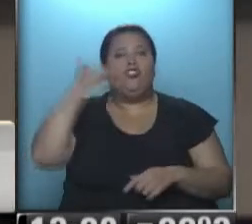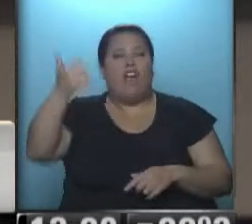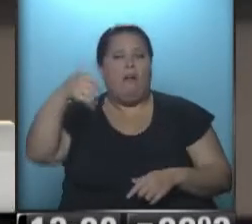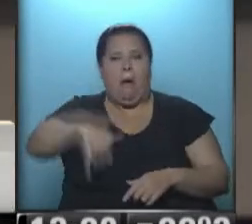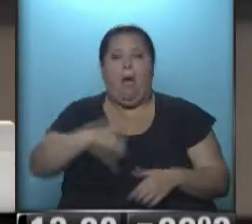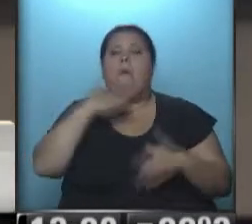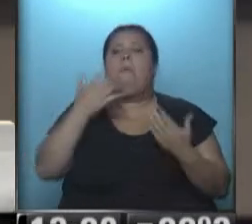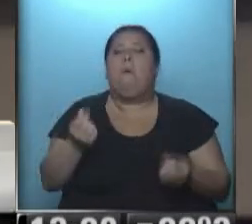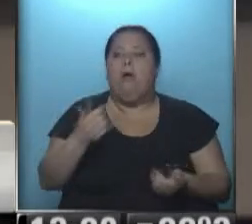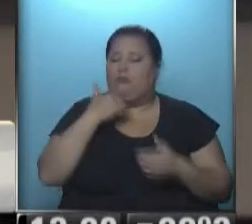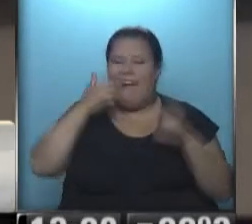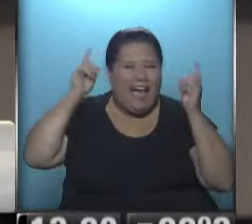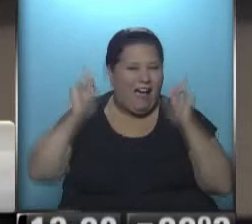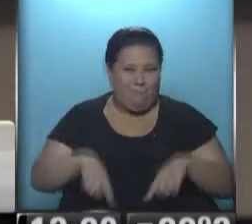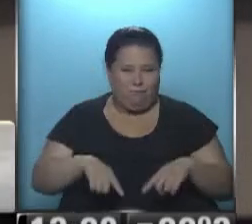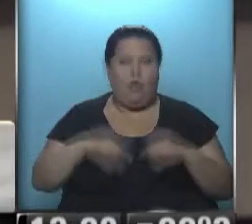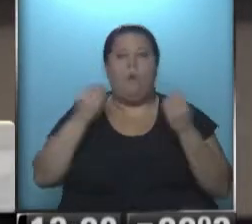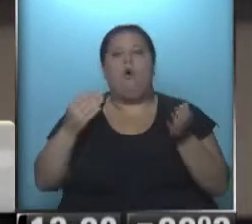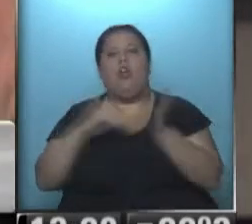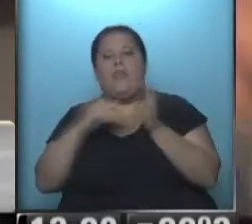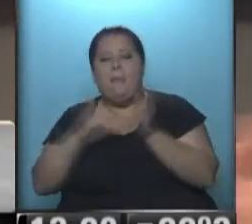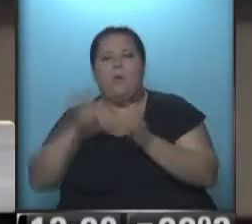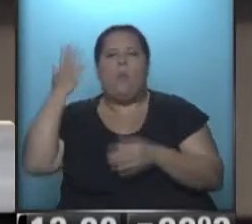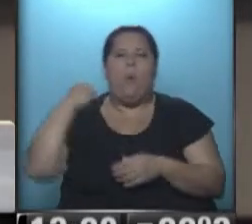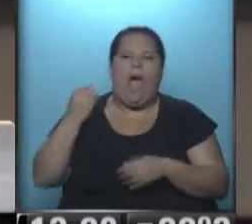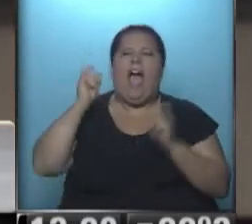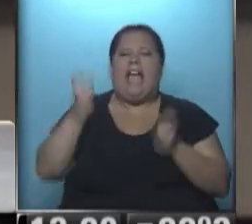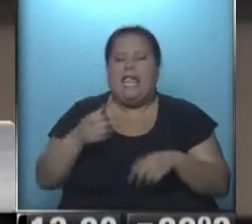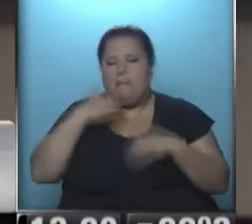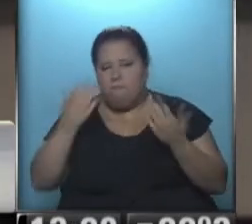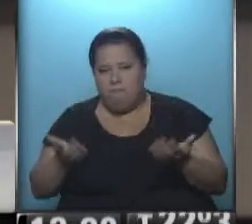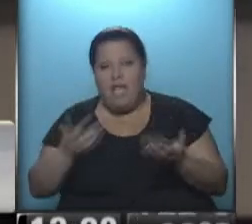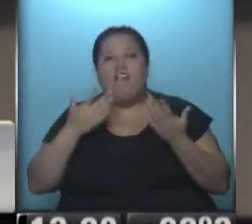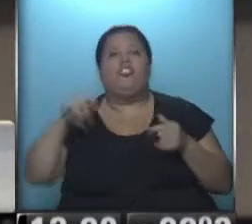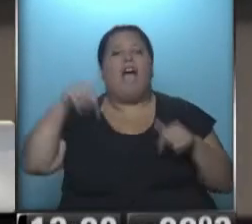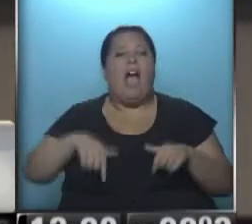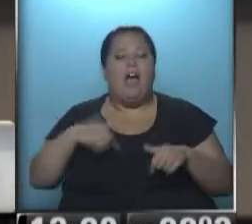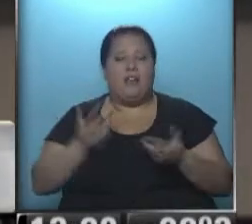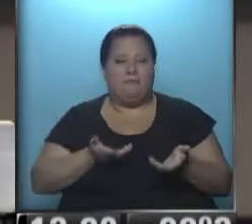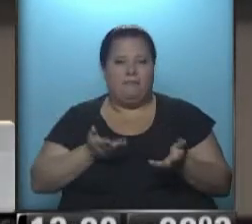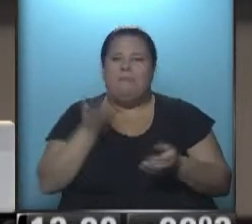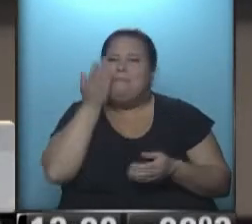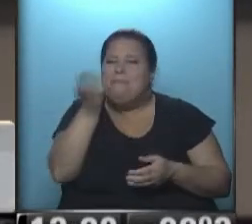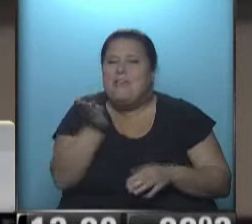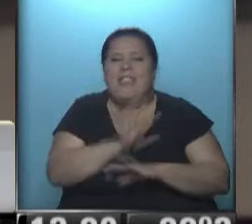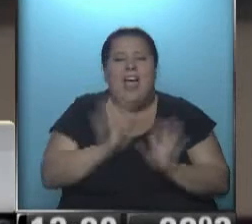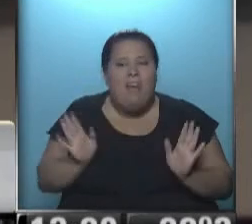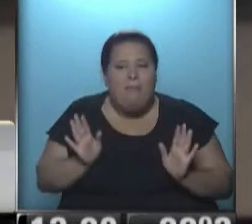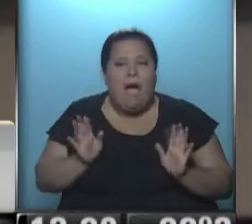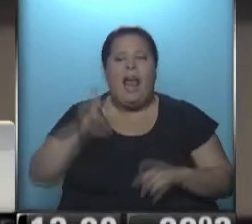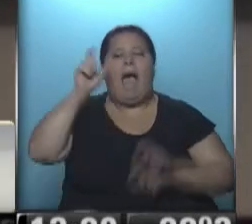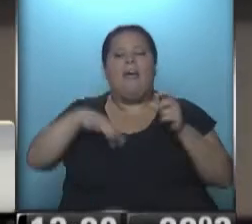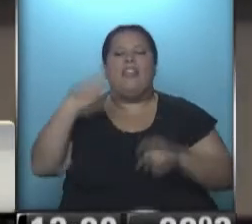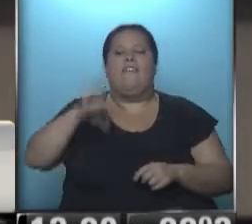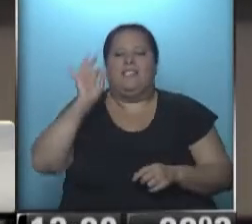corta y no sé cuánto me salió. No tengo idea porque depende de cuándo fue, a quién. Entonces, lo que estamos pidiendo simplemente es que la gente